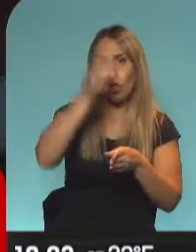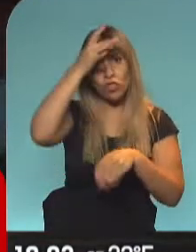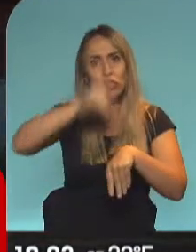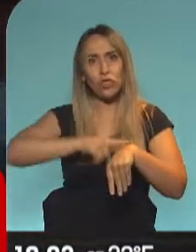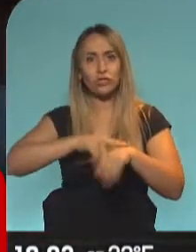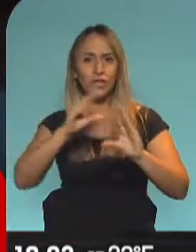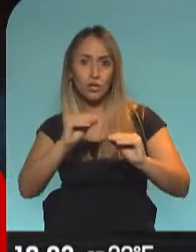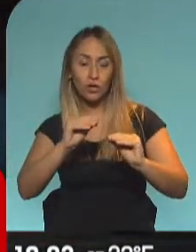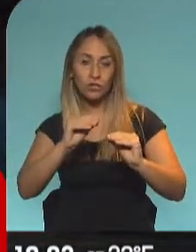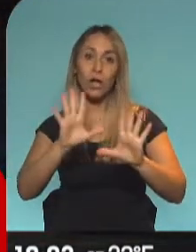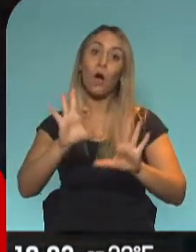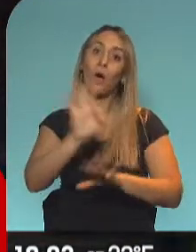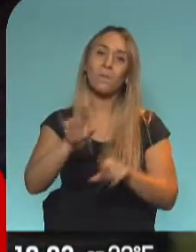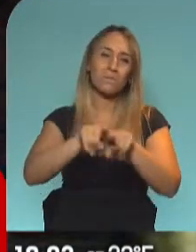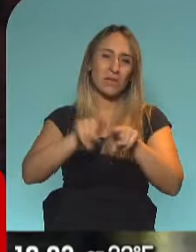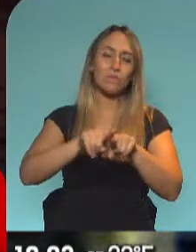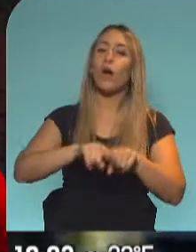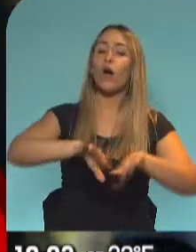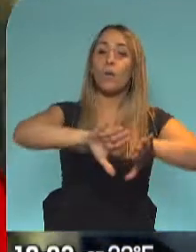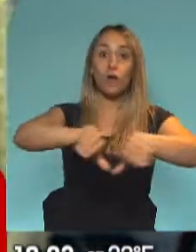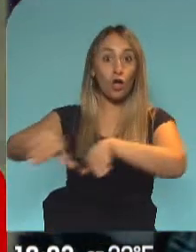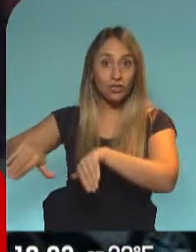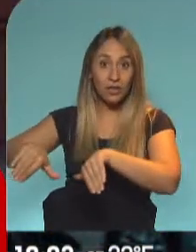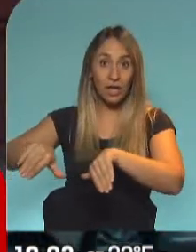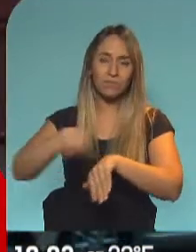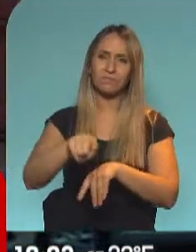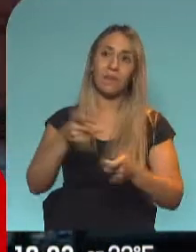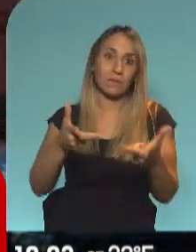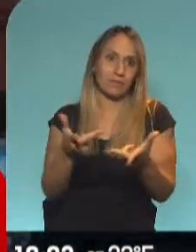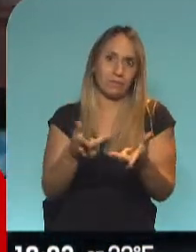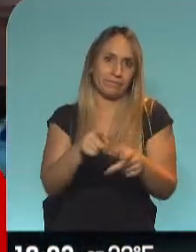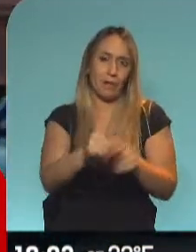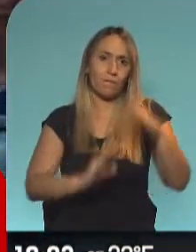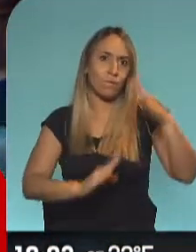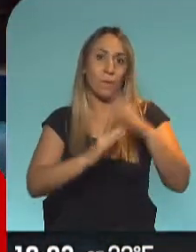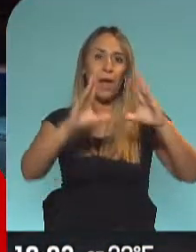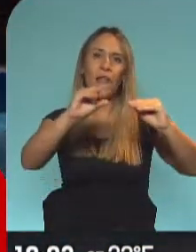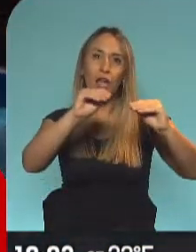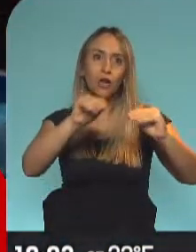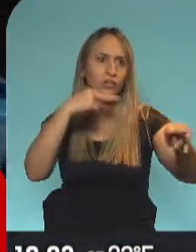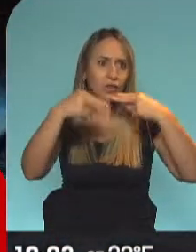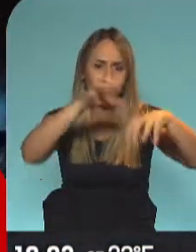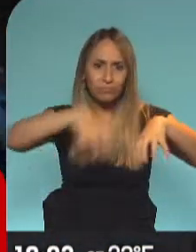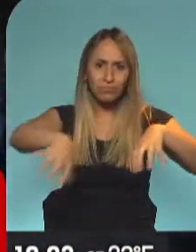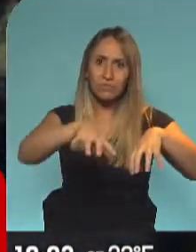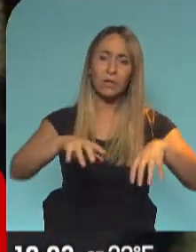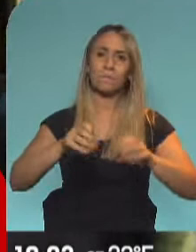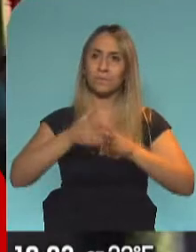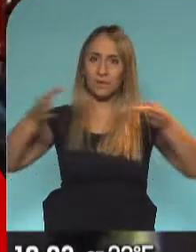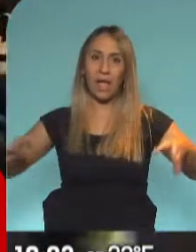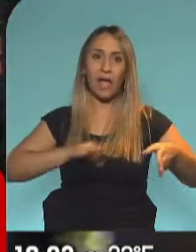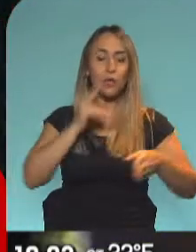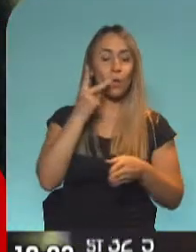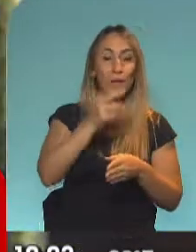municipios, sobre todo en el Partido de la Costa, que dicen, a ver, el tema gastronómico es fundamental. Nos golpeó mucho la pandemia durante el